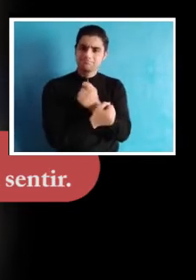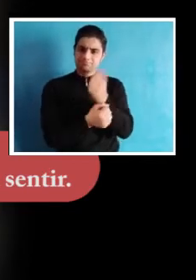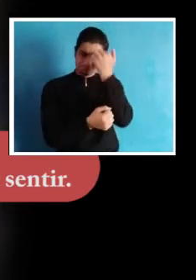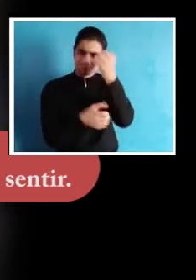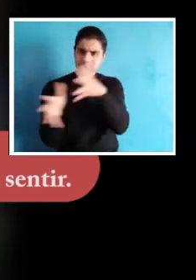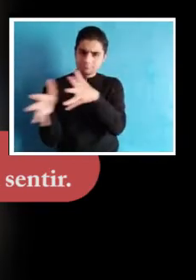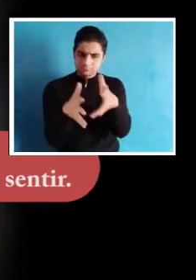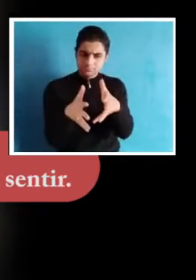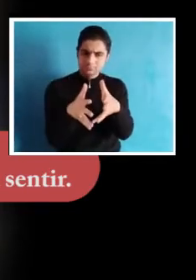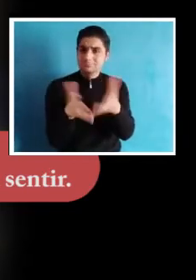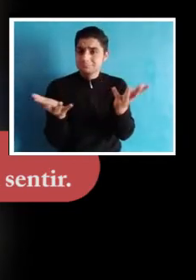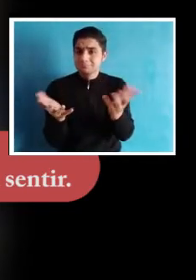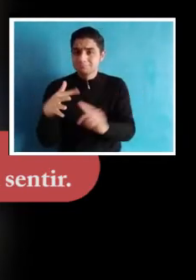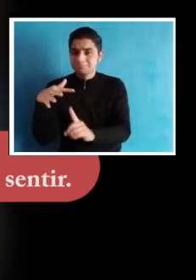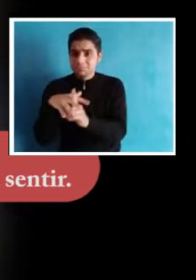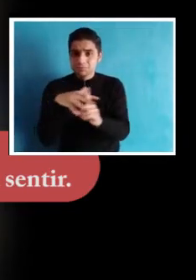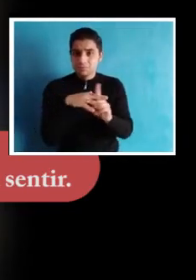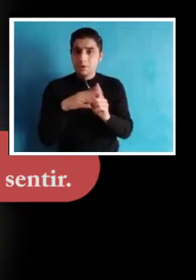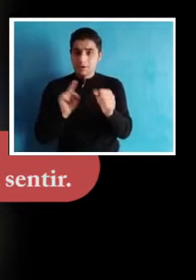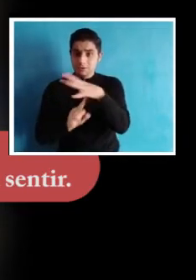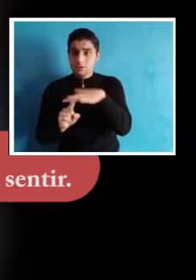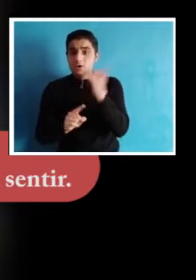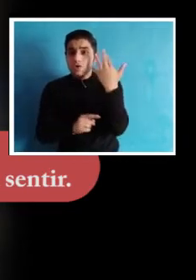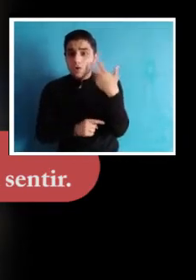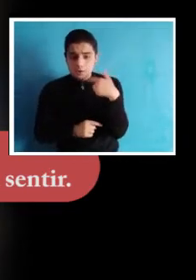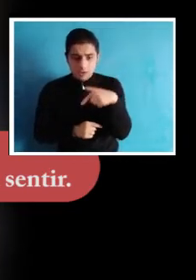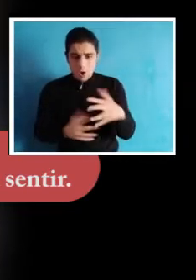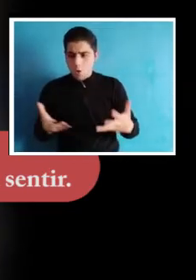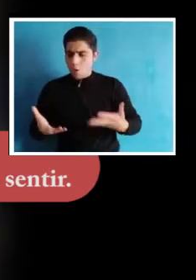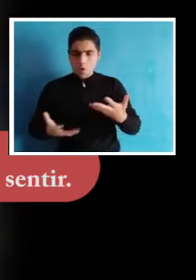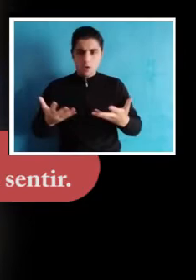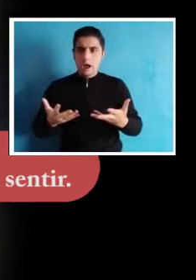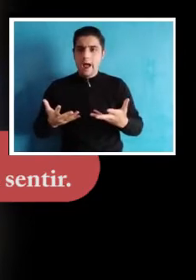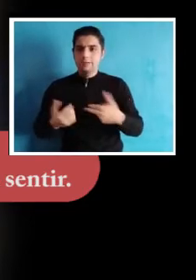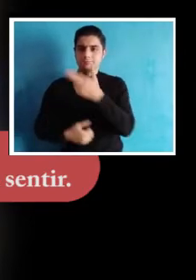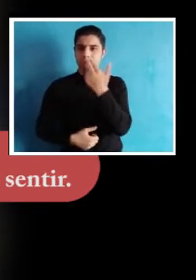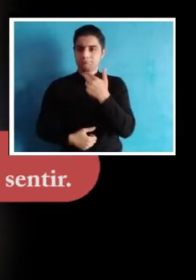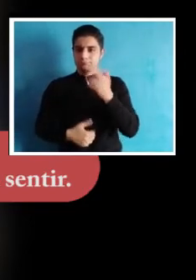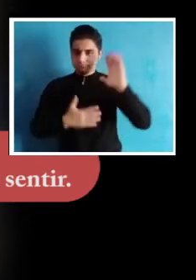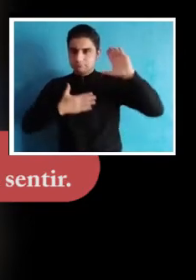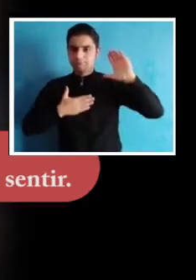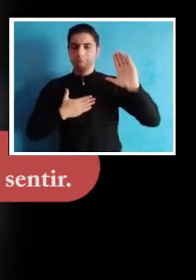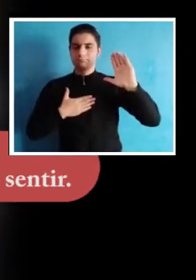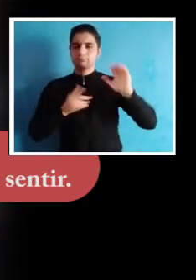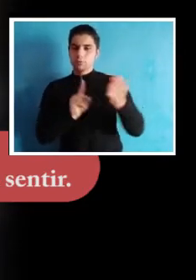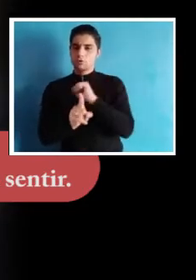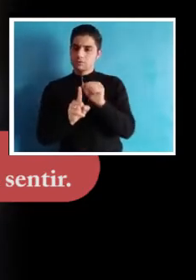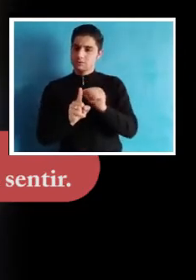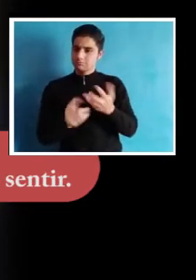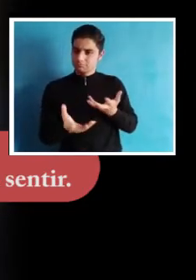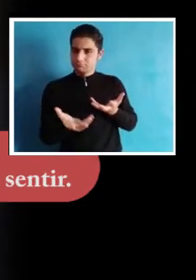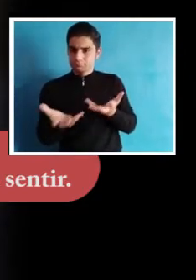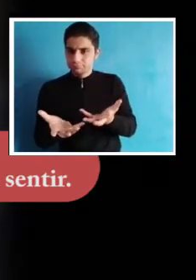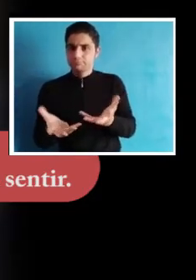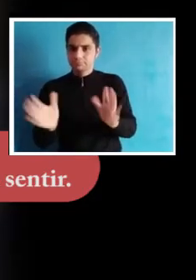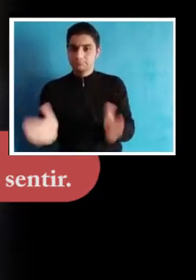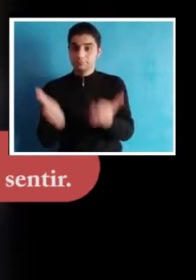por todos esos aspectos que día a día ponen y muestran un compromiso que tenemos como individuos ante esta sociedad.